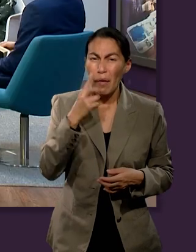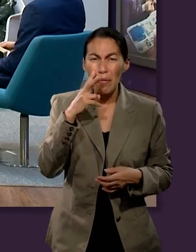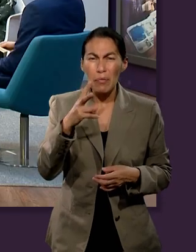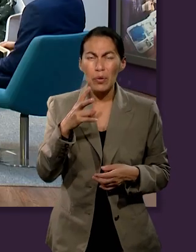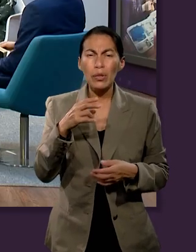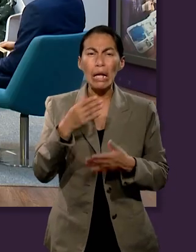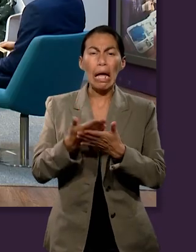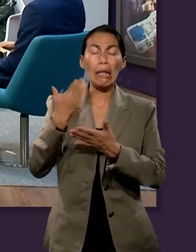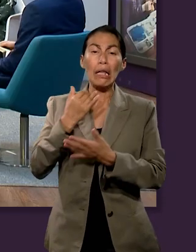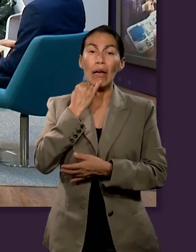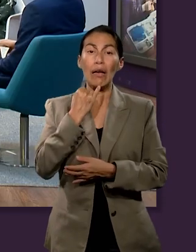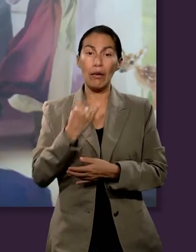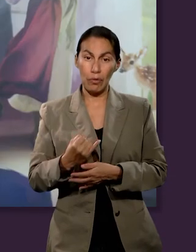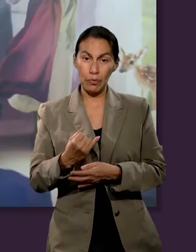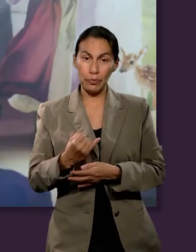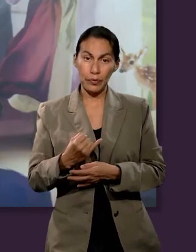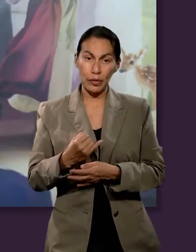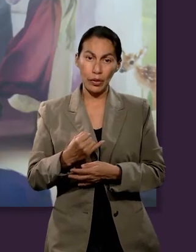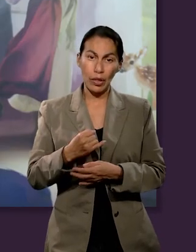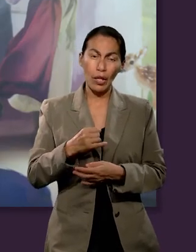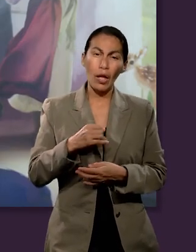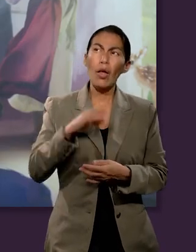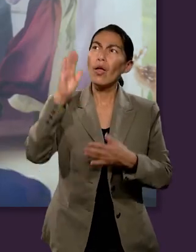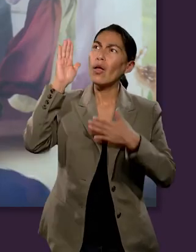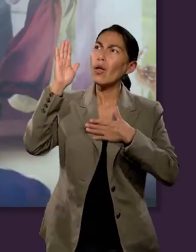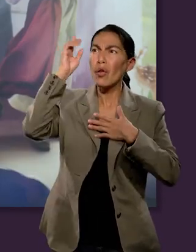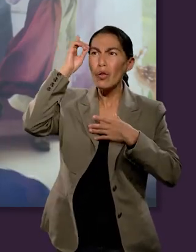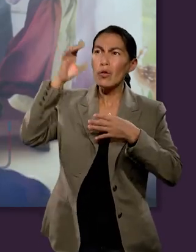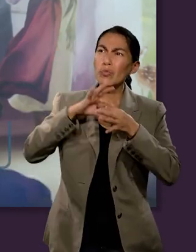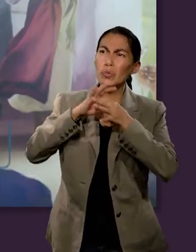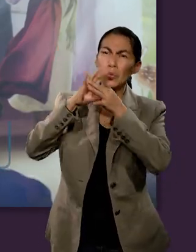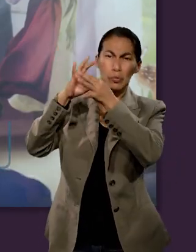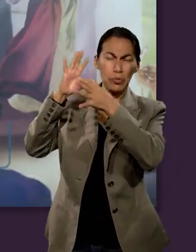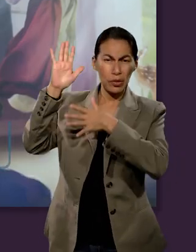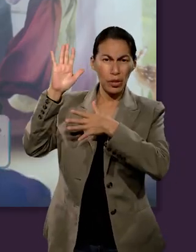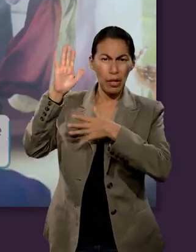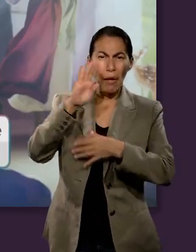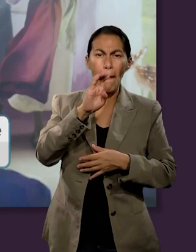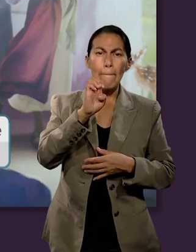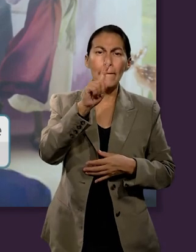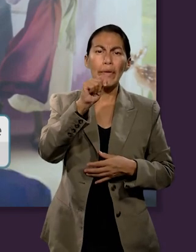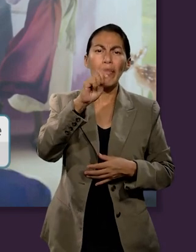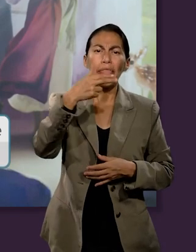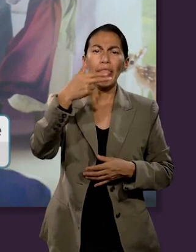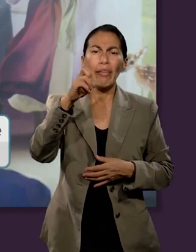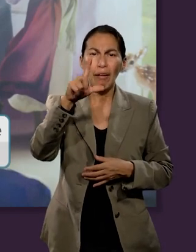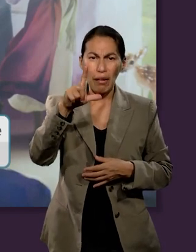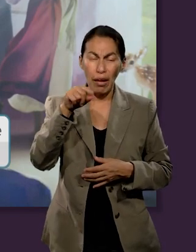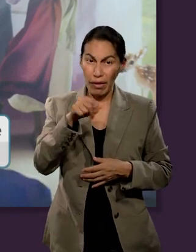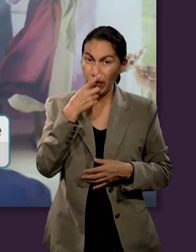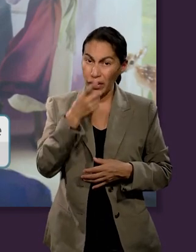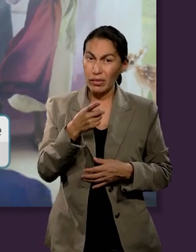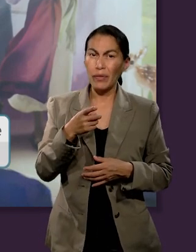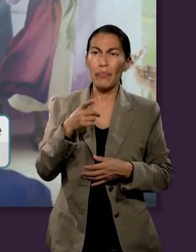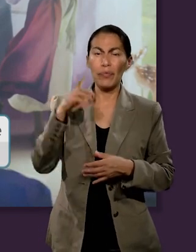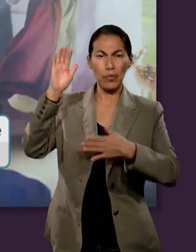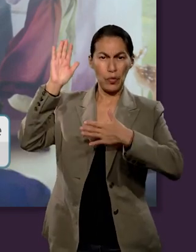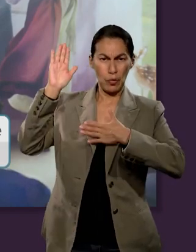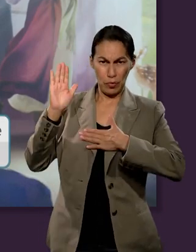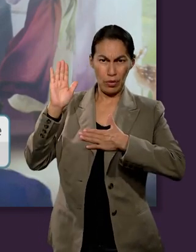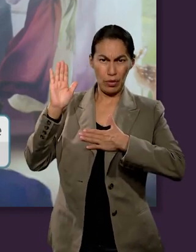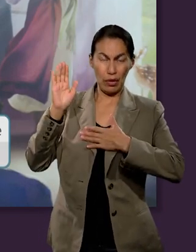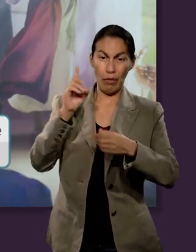cuando Jacob hace un pacto con Dios en Betel. Y eso nos da una idea interesante. El 10% en algún sentido